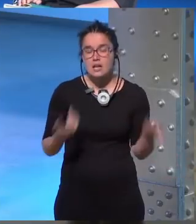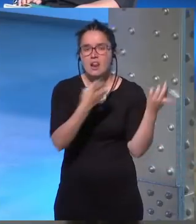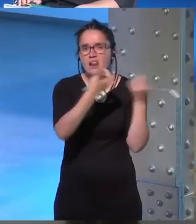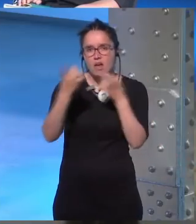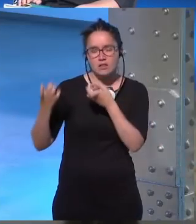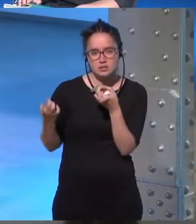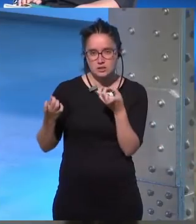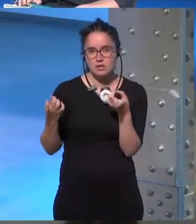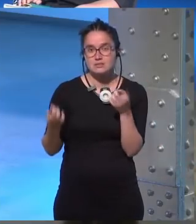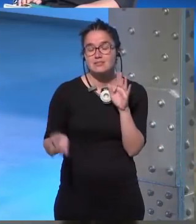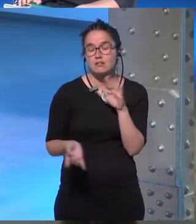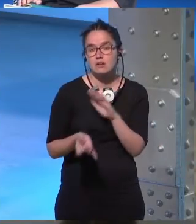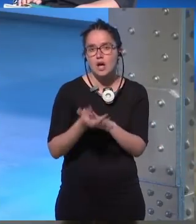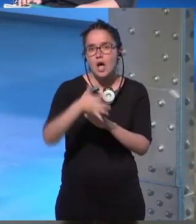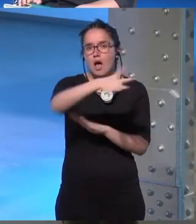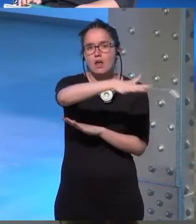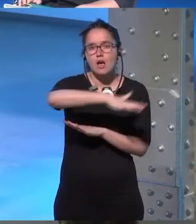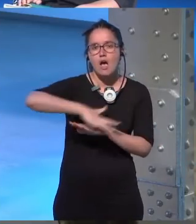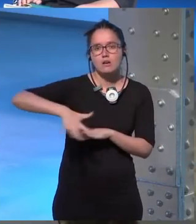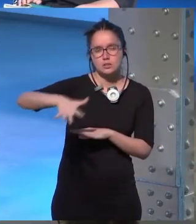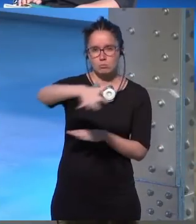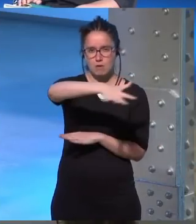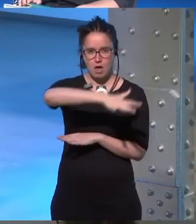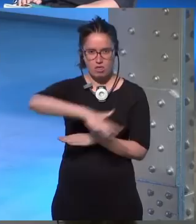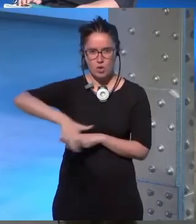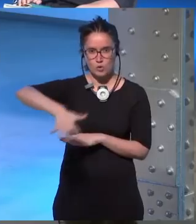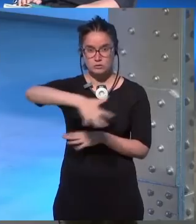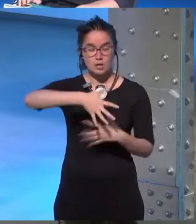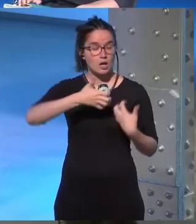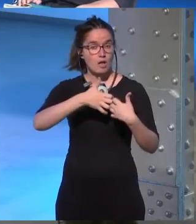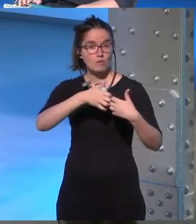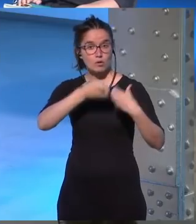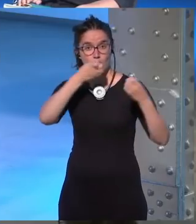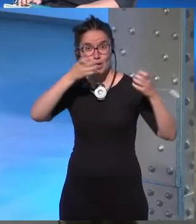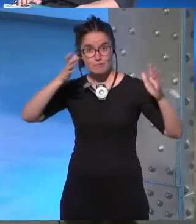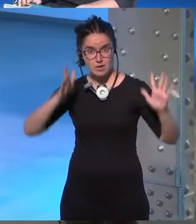necesitas crear espacios que funcionen